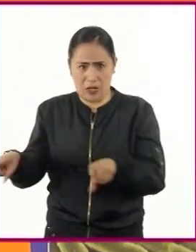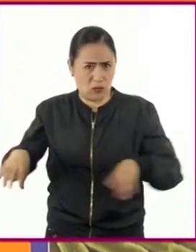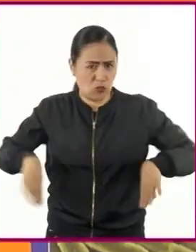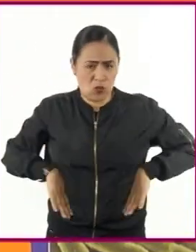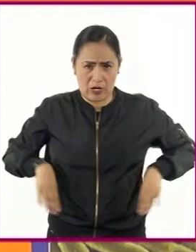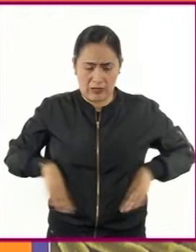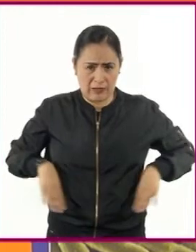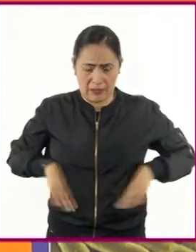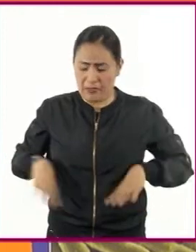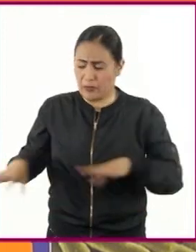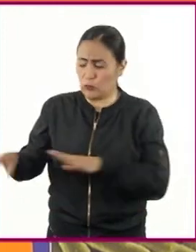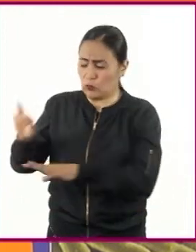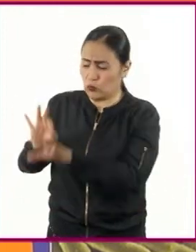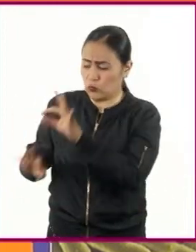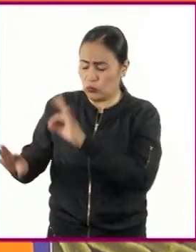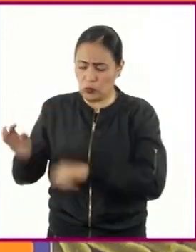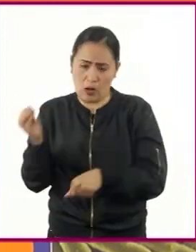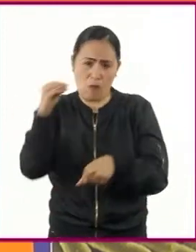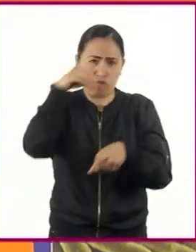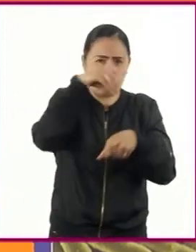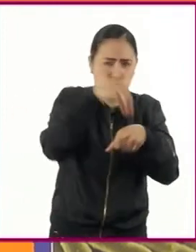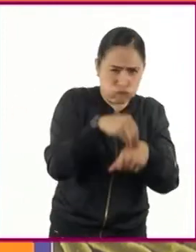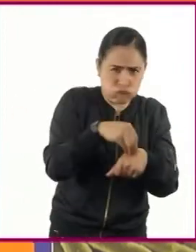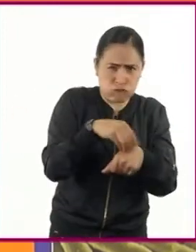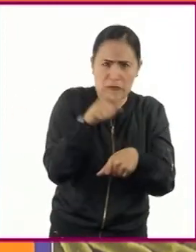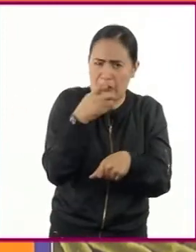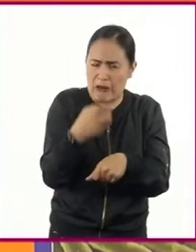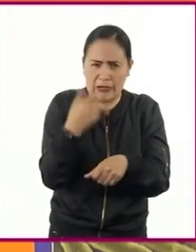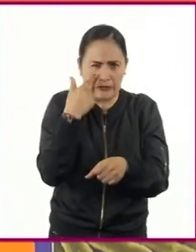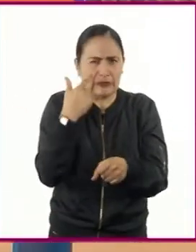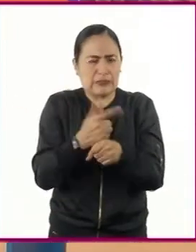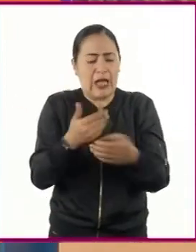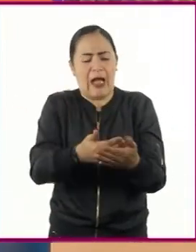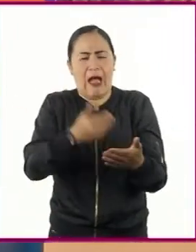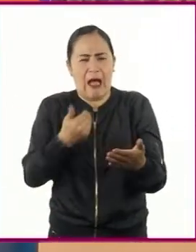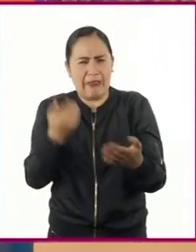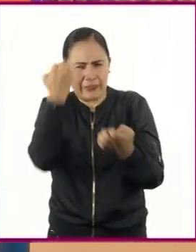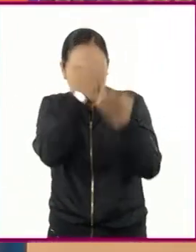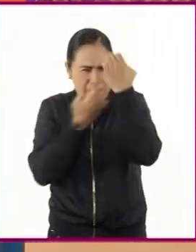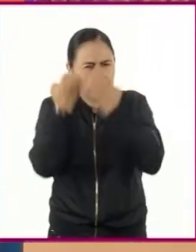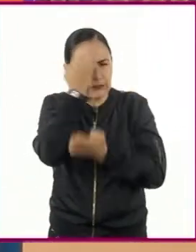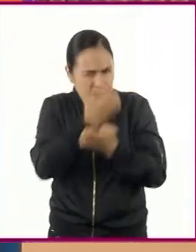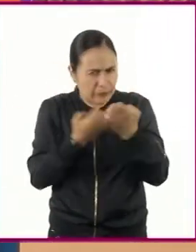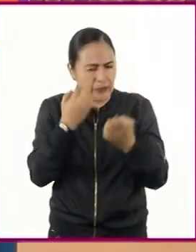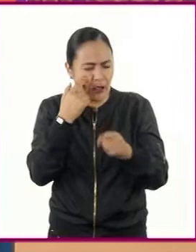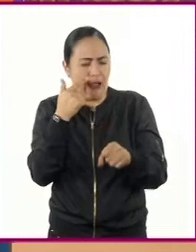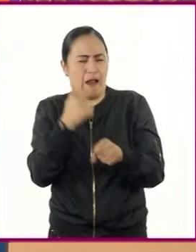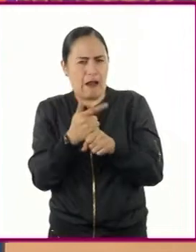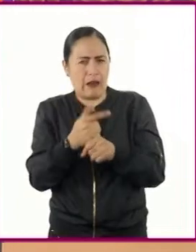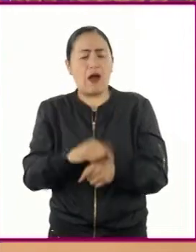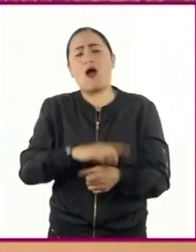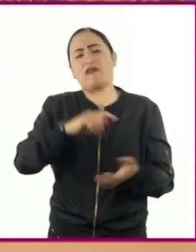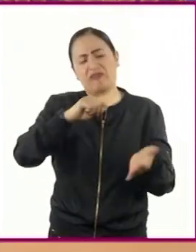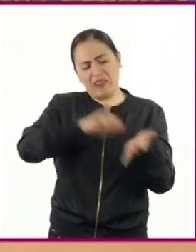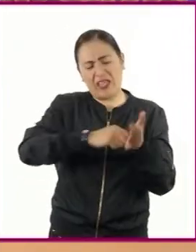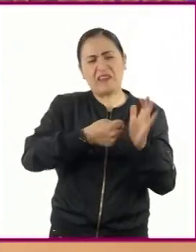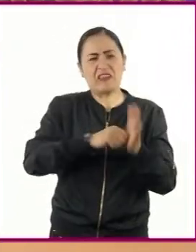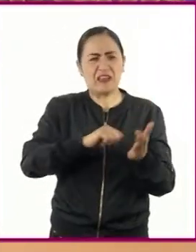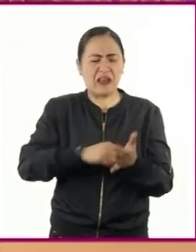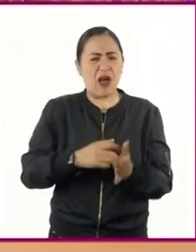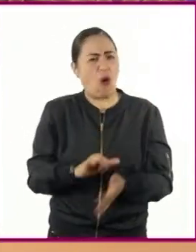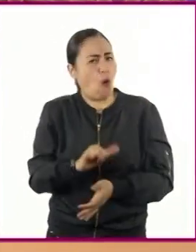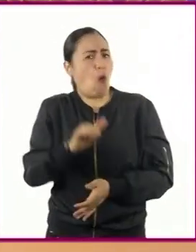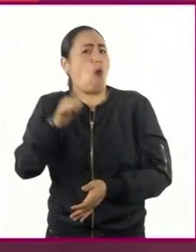deseen en el sitio exacto, previamente identificado. A diferencia de otras técnicas donde la